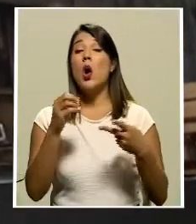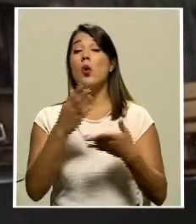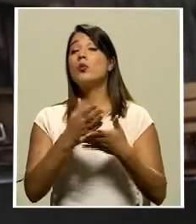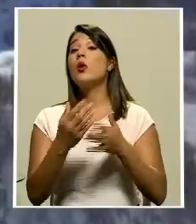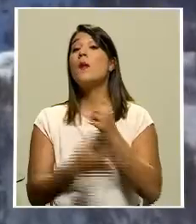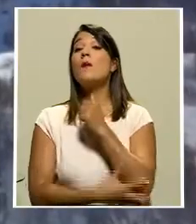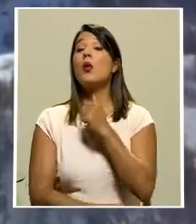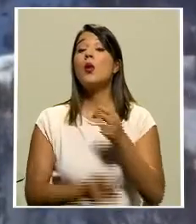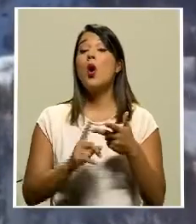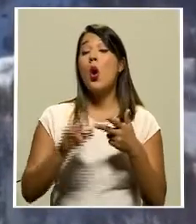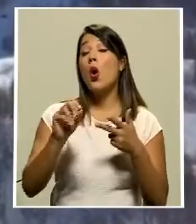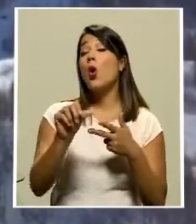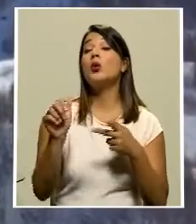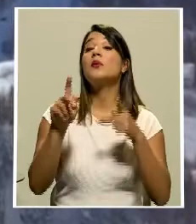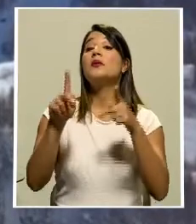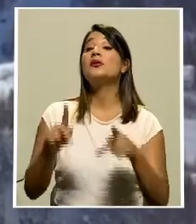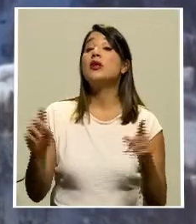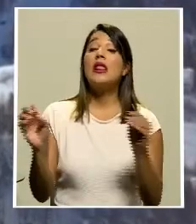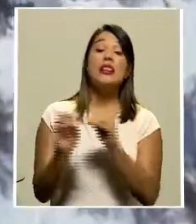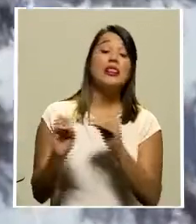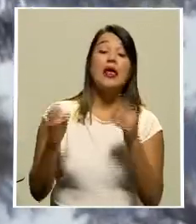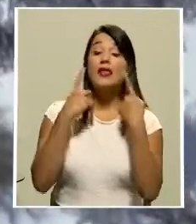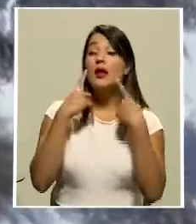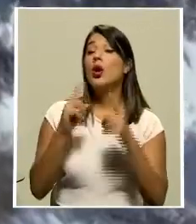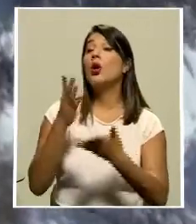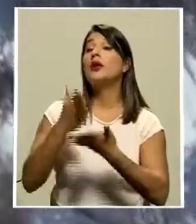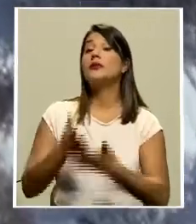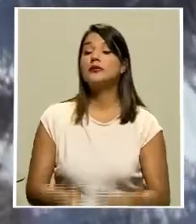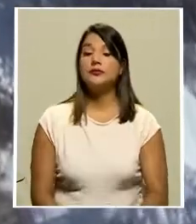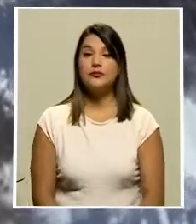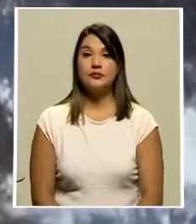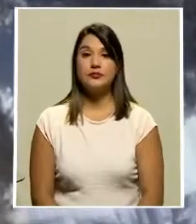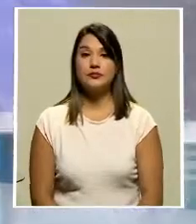la policía ni las cumbres alpinas han podido detener